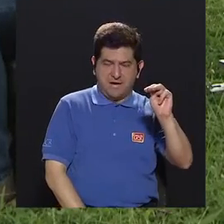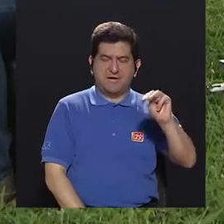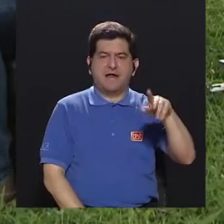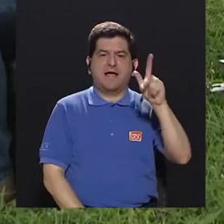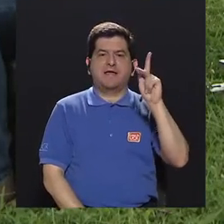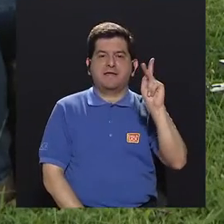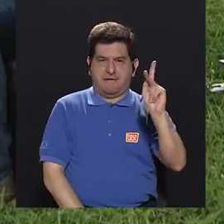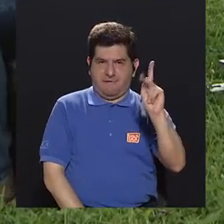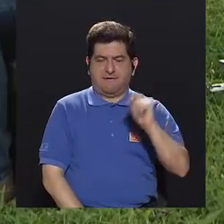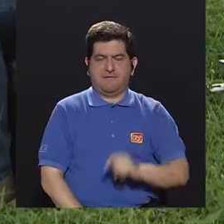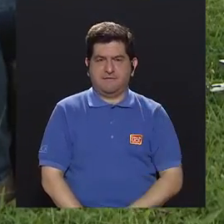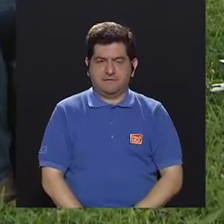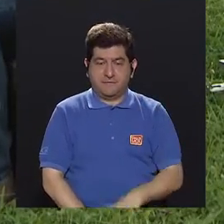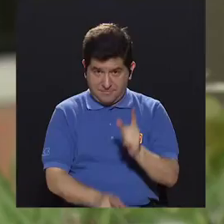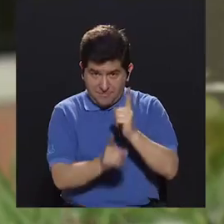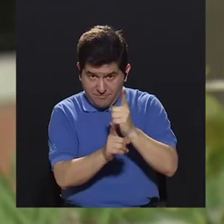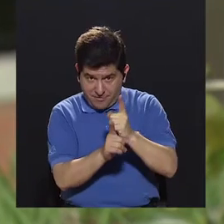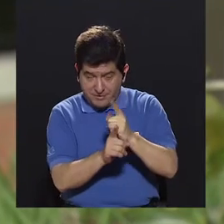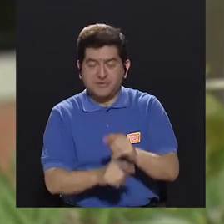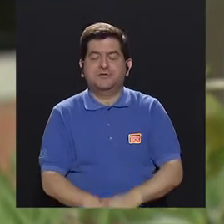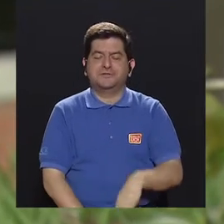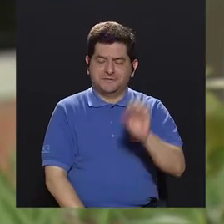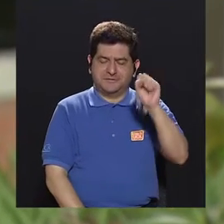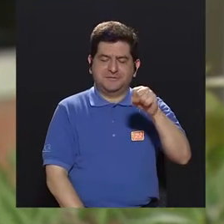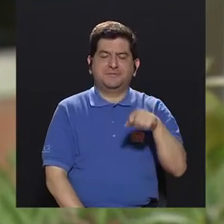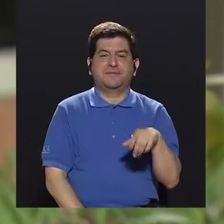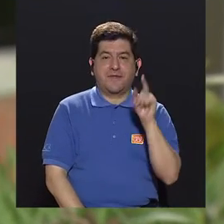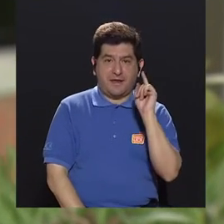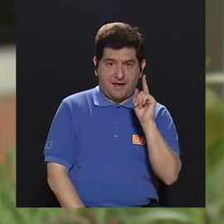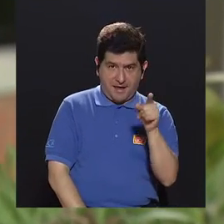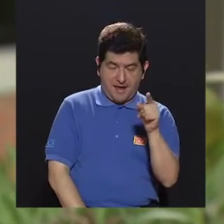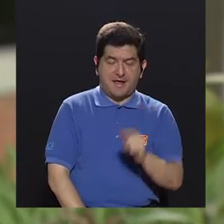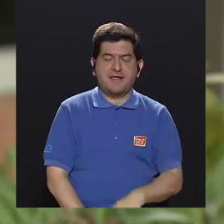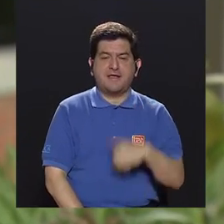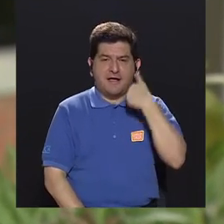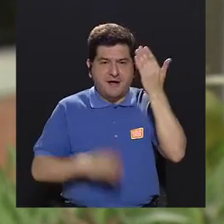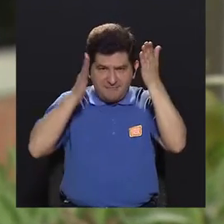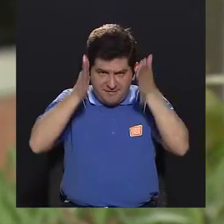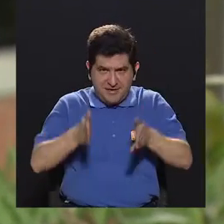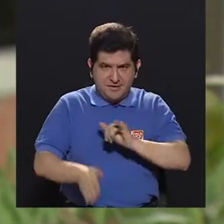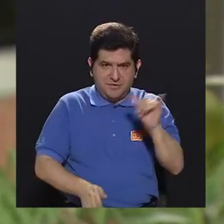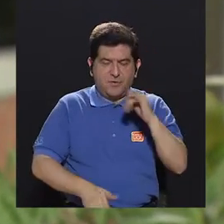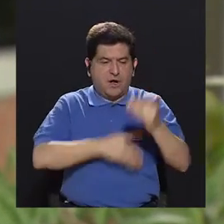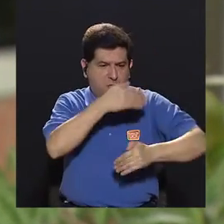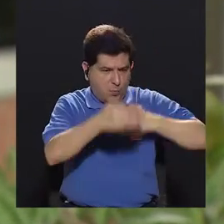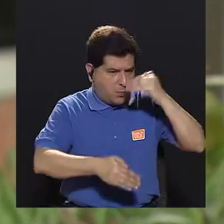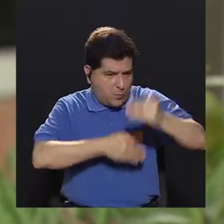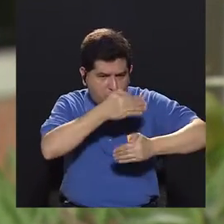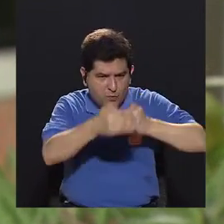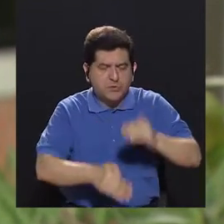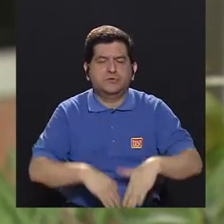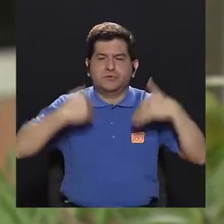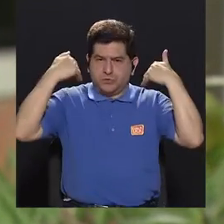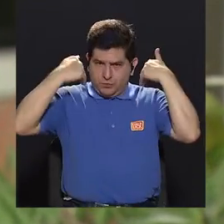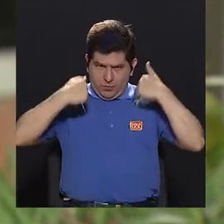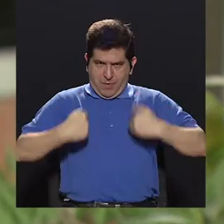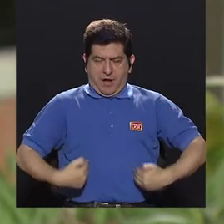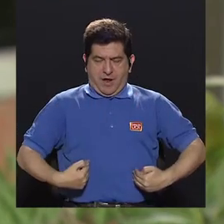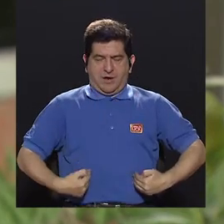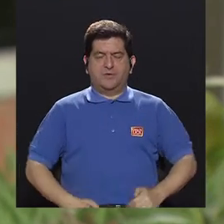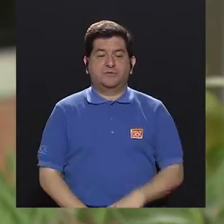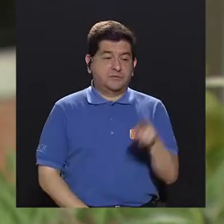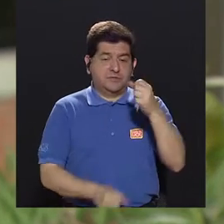Quinquay, ¿verdad? Lo pronuncié bien. Muy bien. Quien es facilitadora también de procesos humanos,